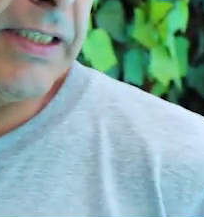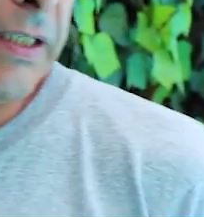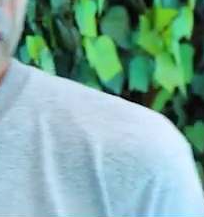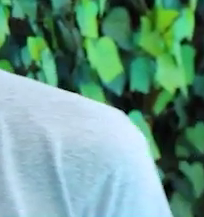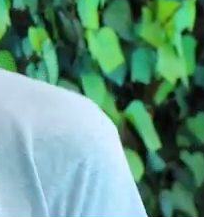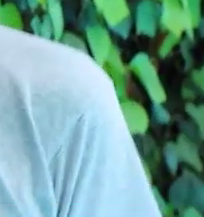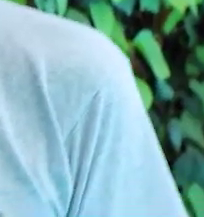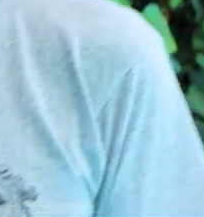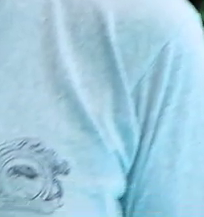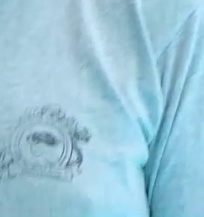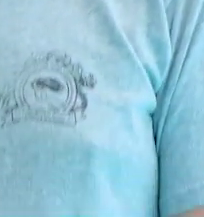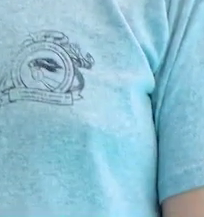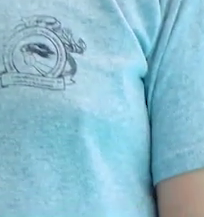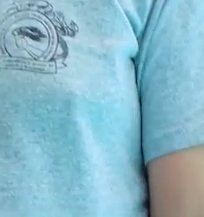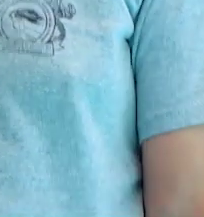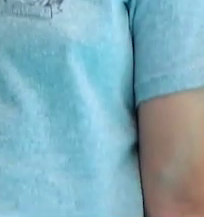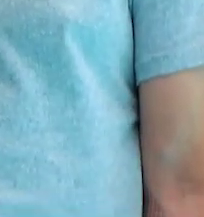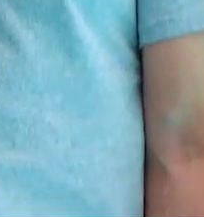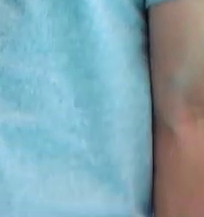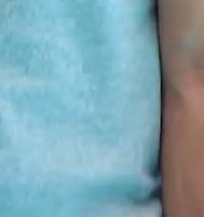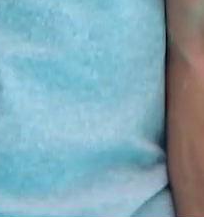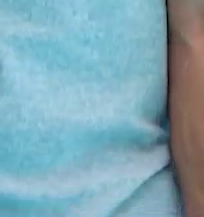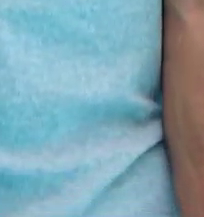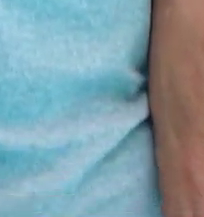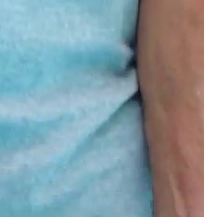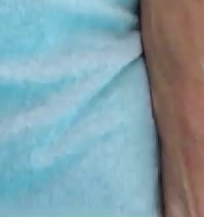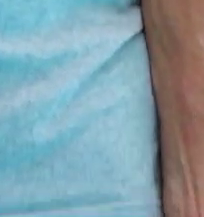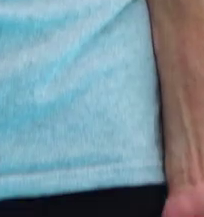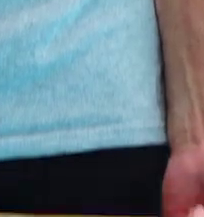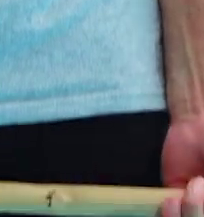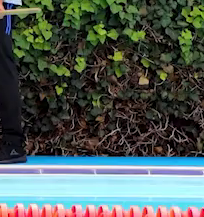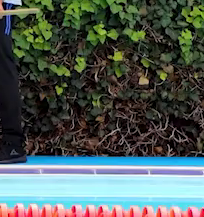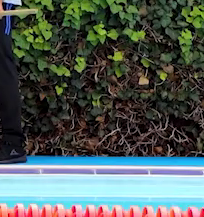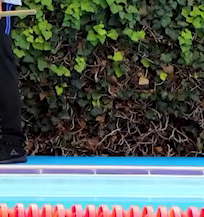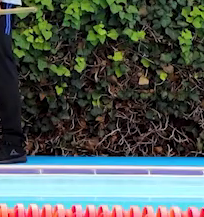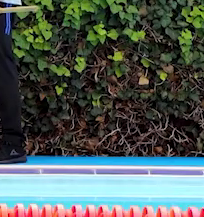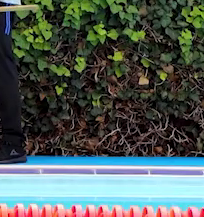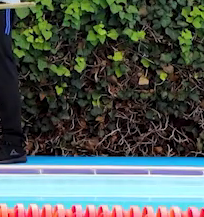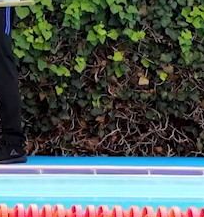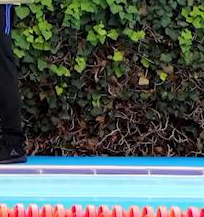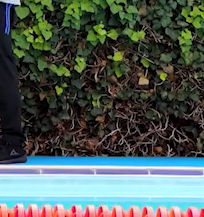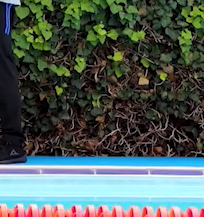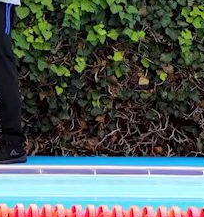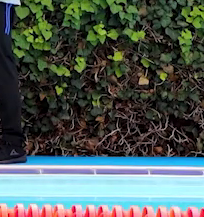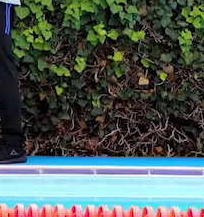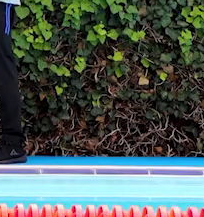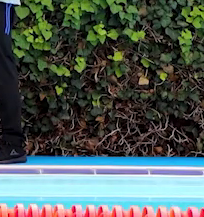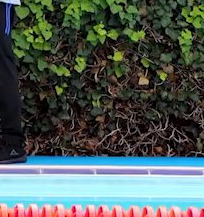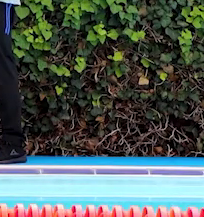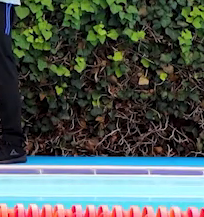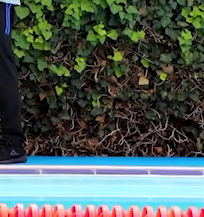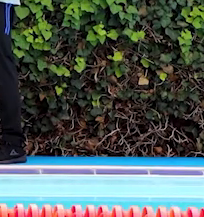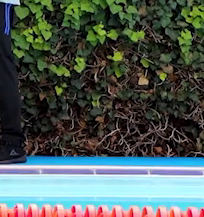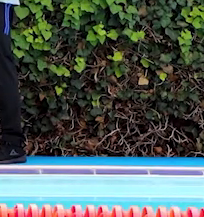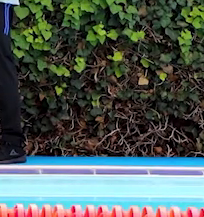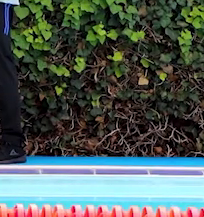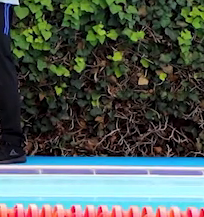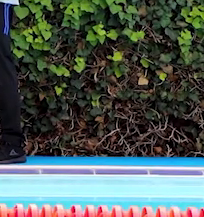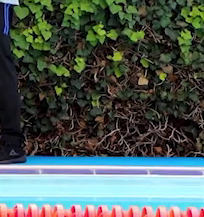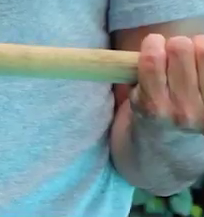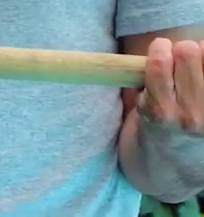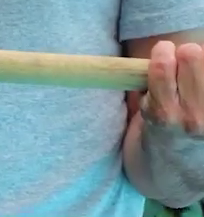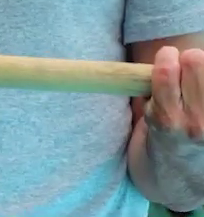nuestro compás a la altura de los hombros, tomamos nuestro palo y vamos a hacer una flexión de brazo a 90